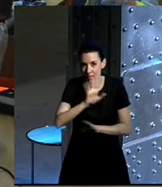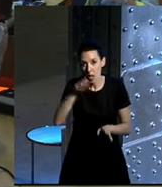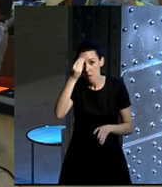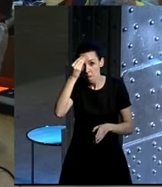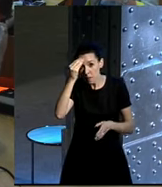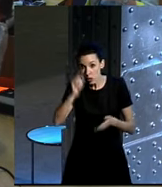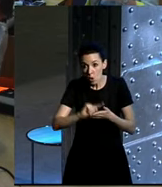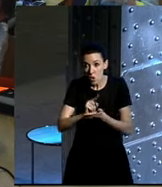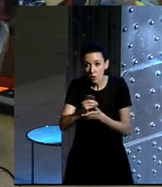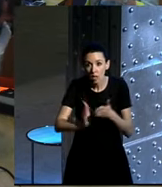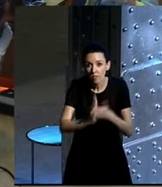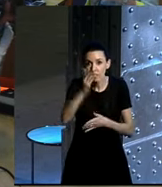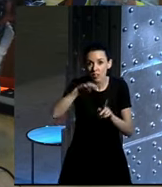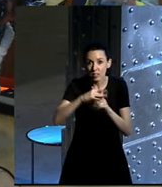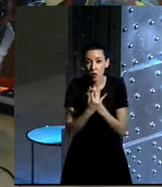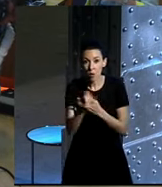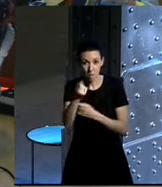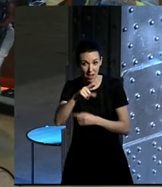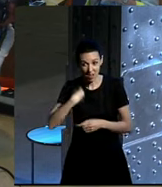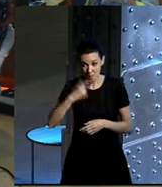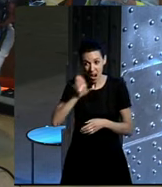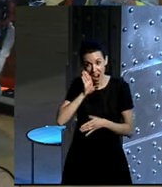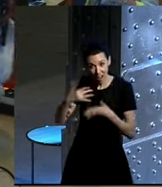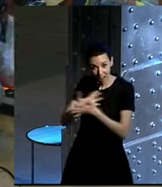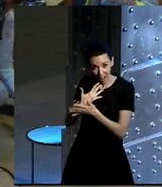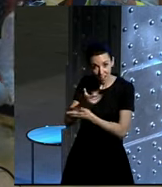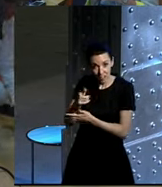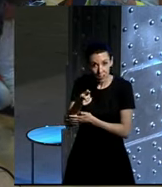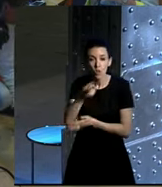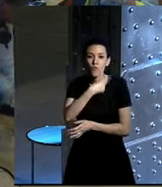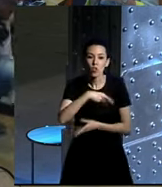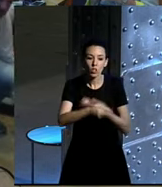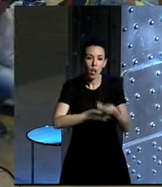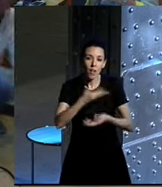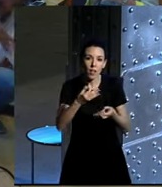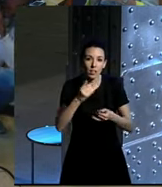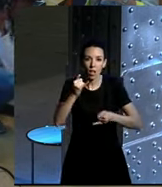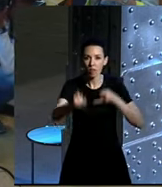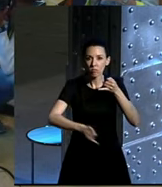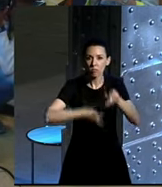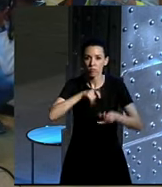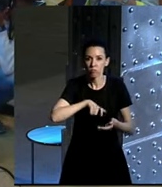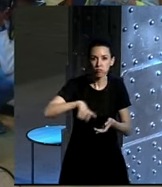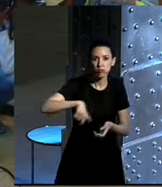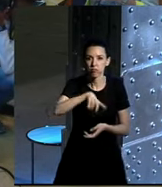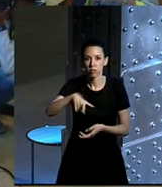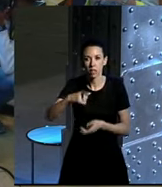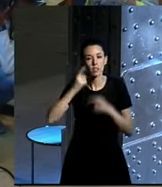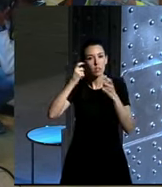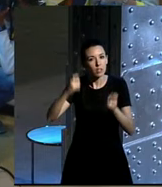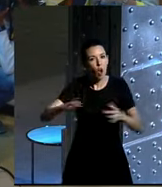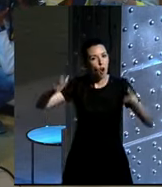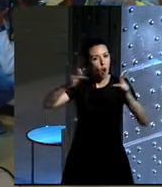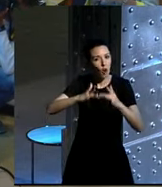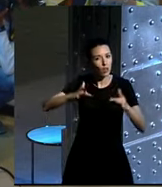camino se dará alguna situación parecida a esa que describes, pero nosotros lo que vamos a hacer es circular e intentar tomar contactos